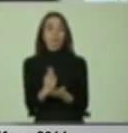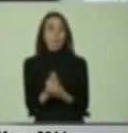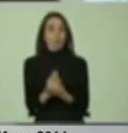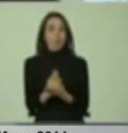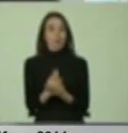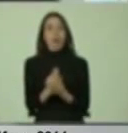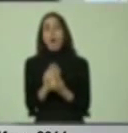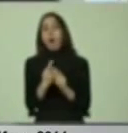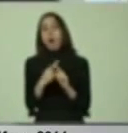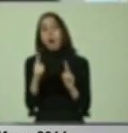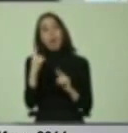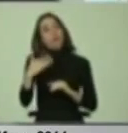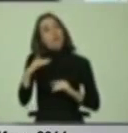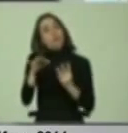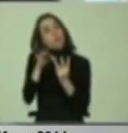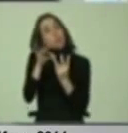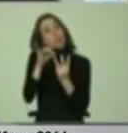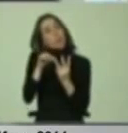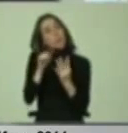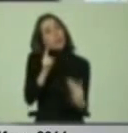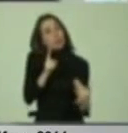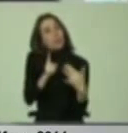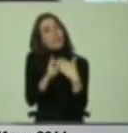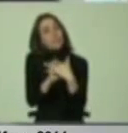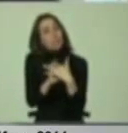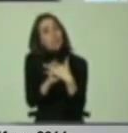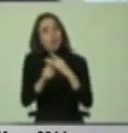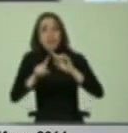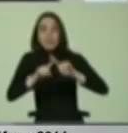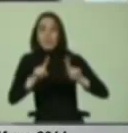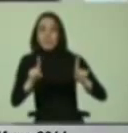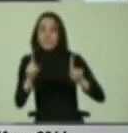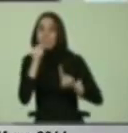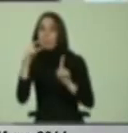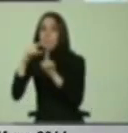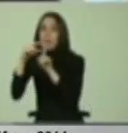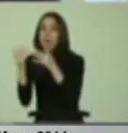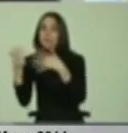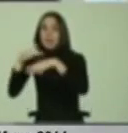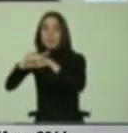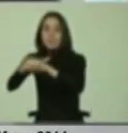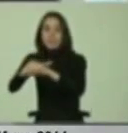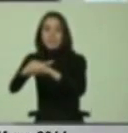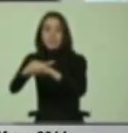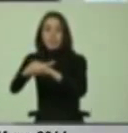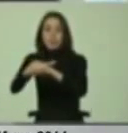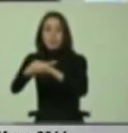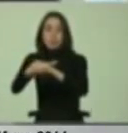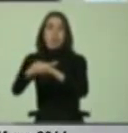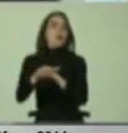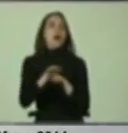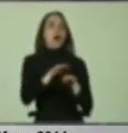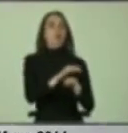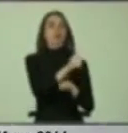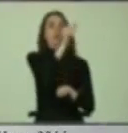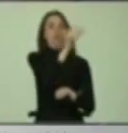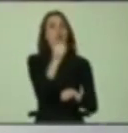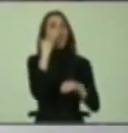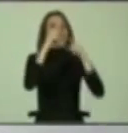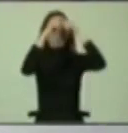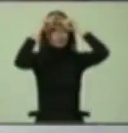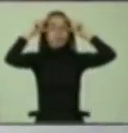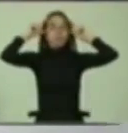Y otro fundamental elemento de la inclusión es que, a diferencia de la integración, los apoyos no están solo para los niños etiquetados